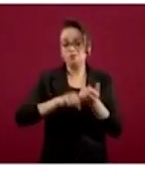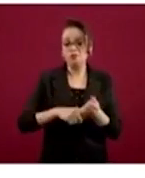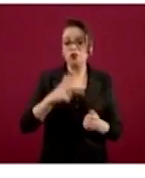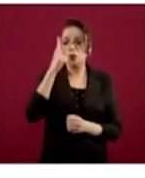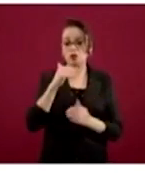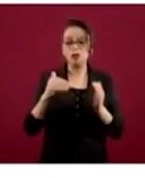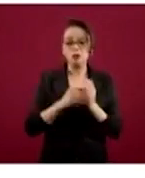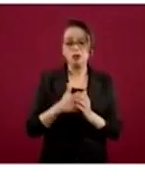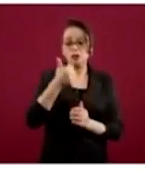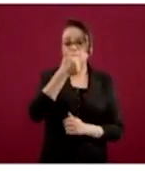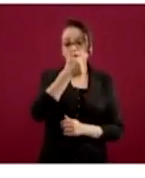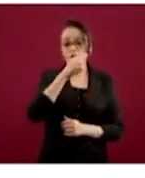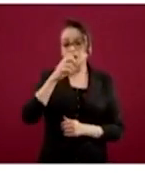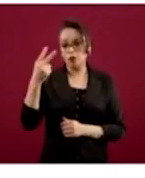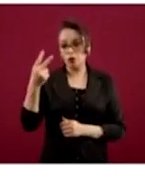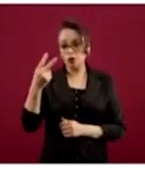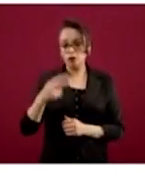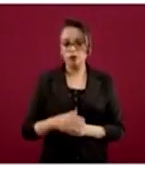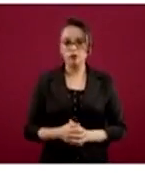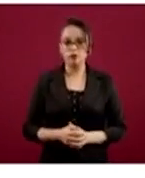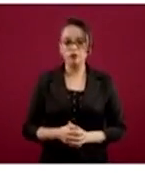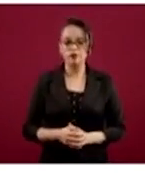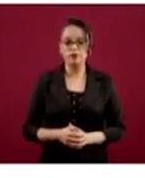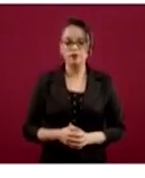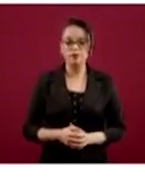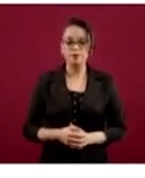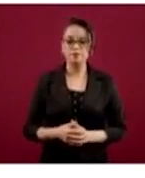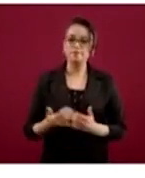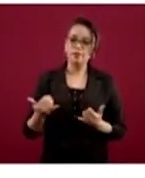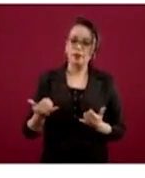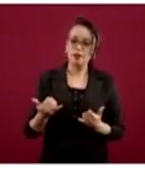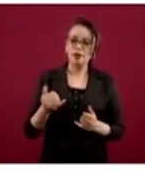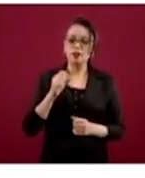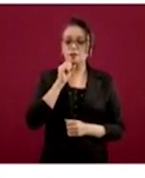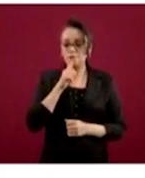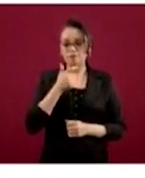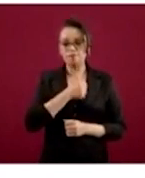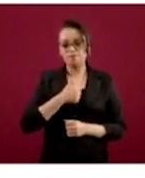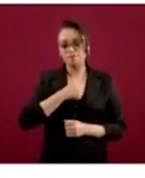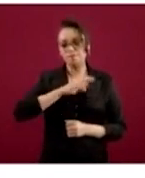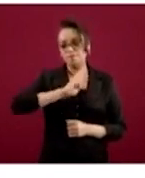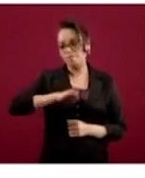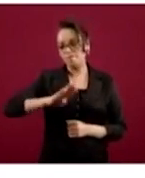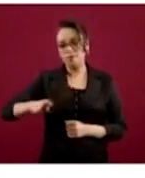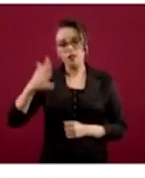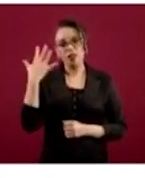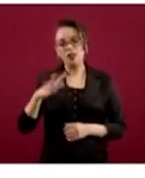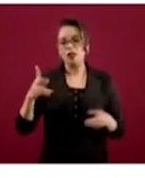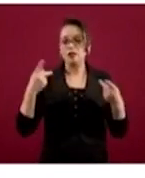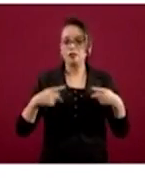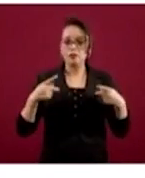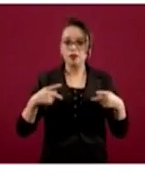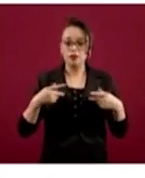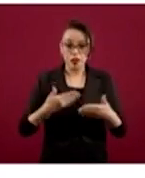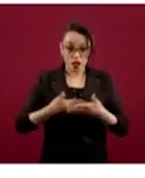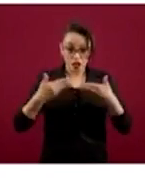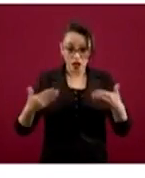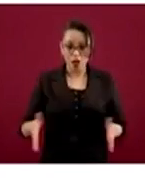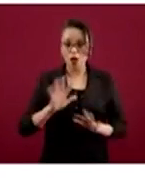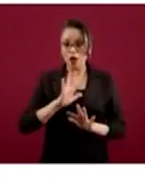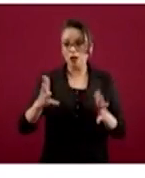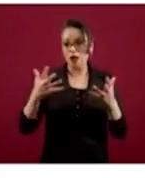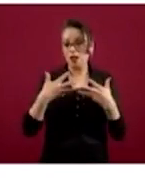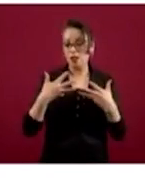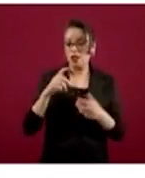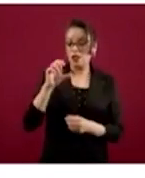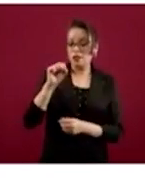mil 602, y se tuvo también lamentablemente el deceso de 10 personas, teniendo ahora la